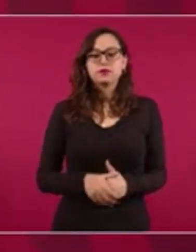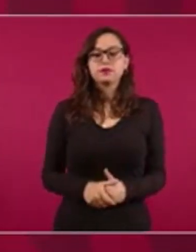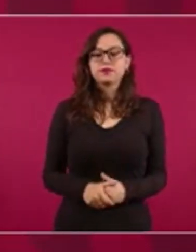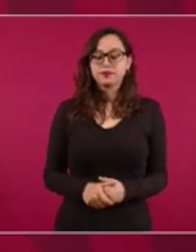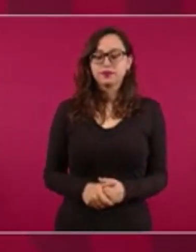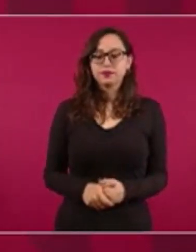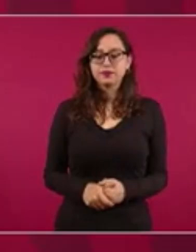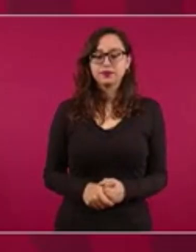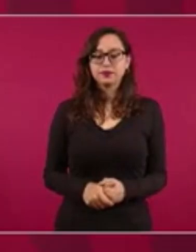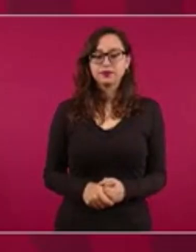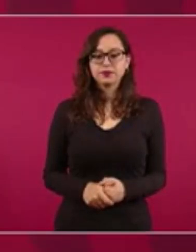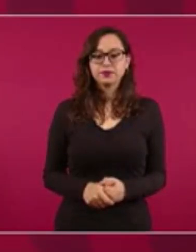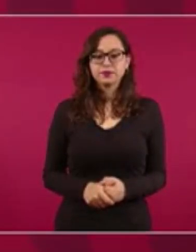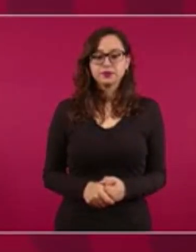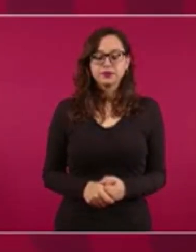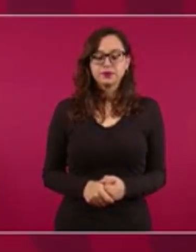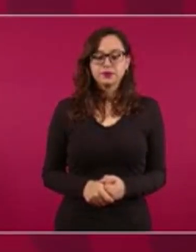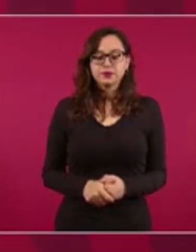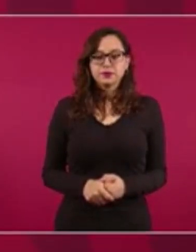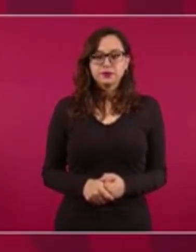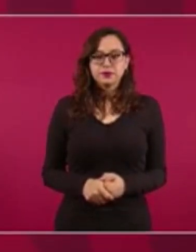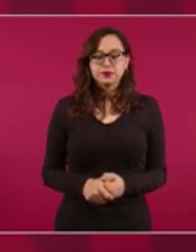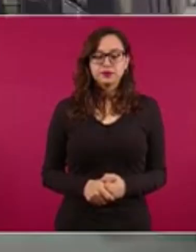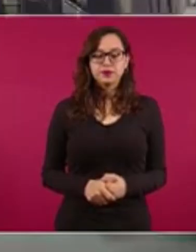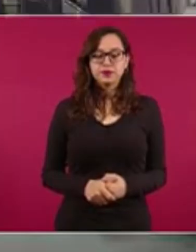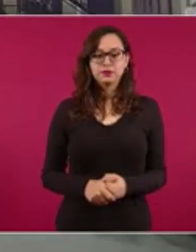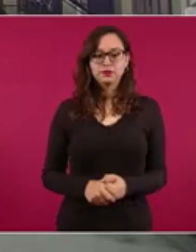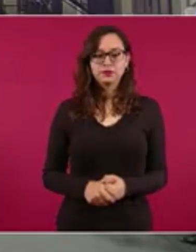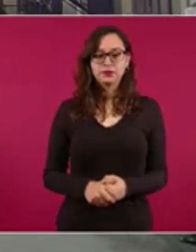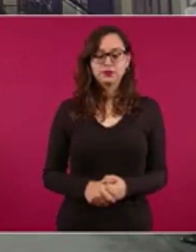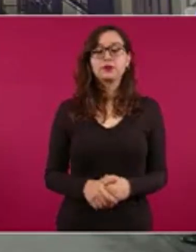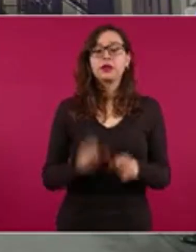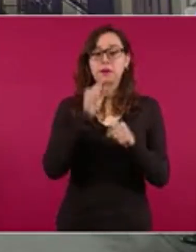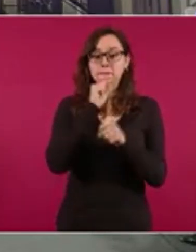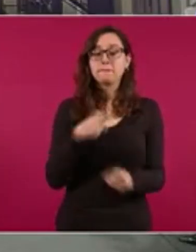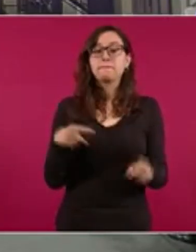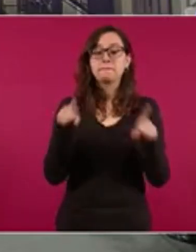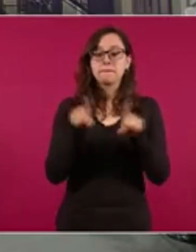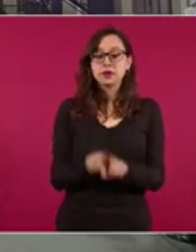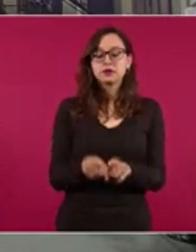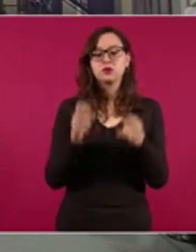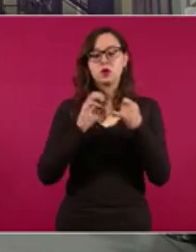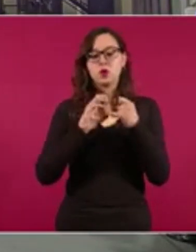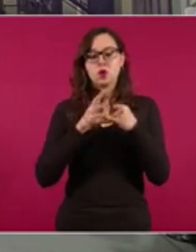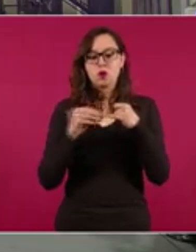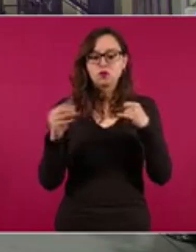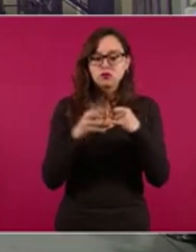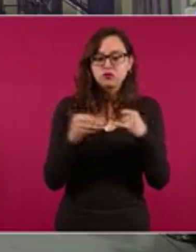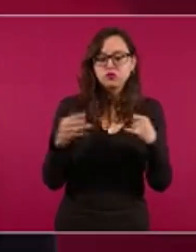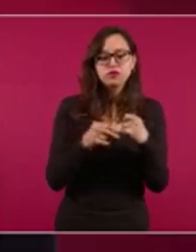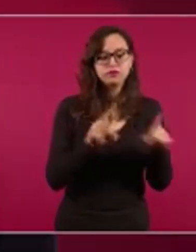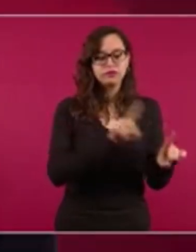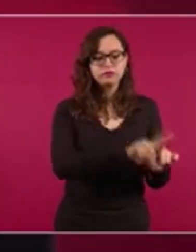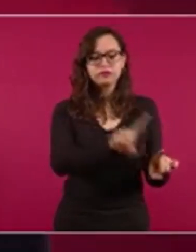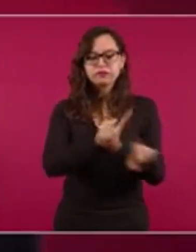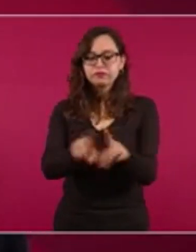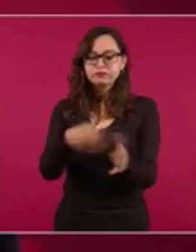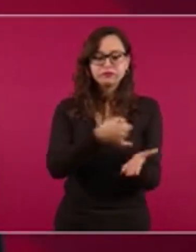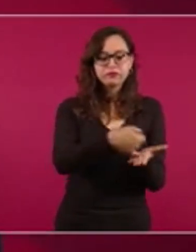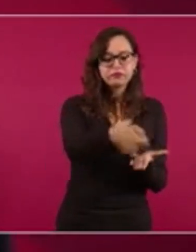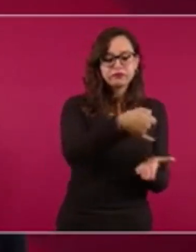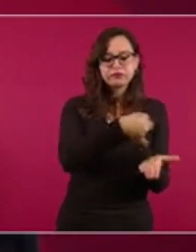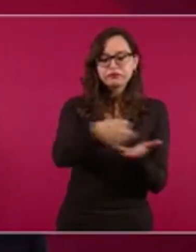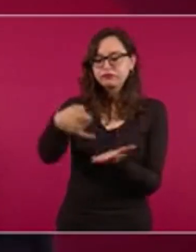adicional en su programa de fortalecimiento de la producción nacional de aquellos granos en los que seamos deficitarios